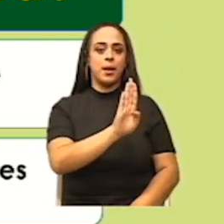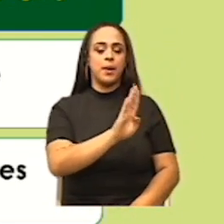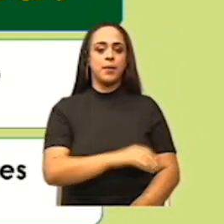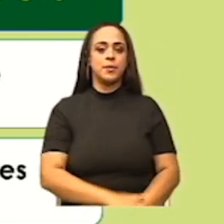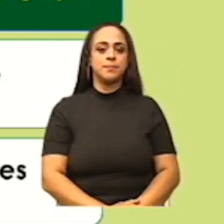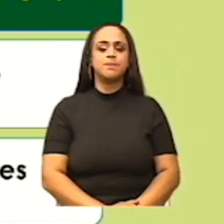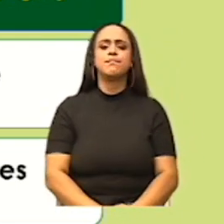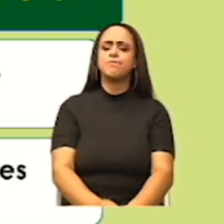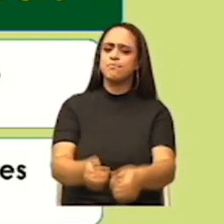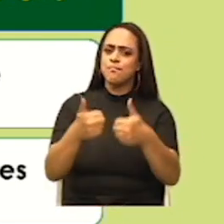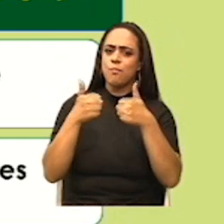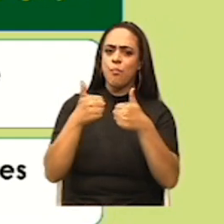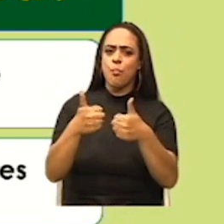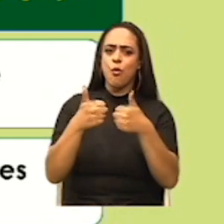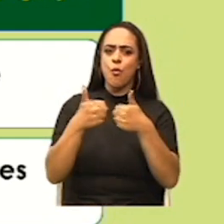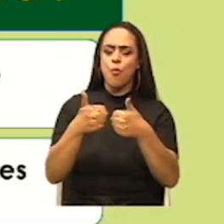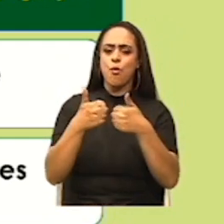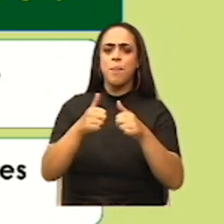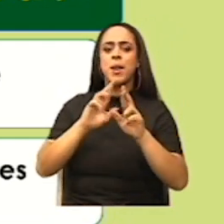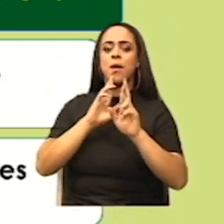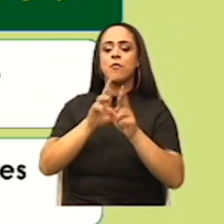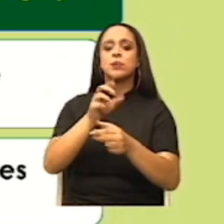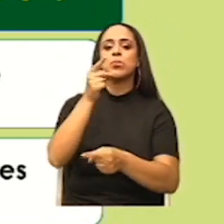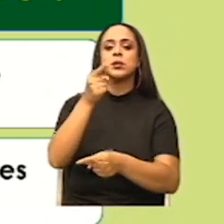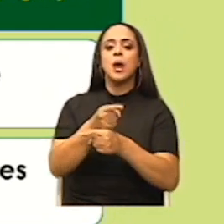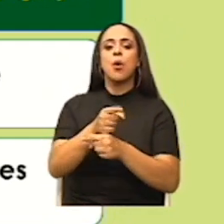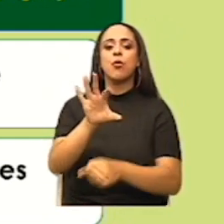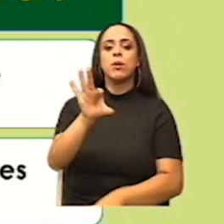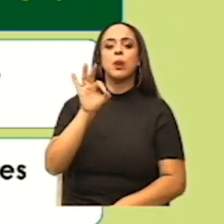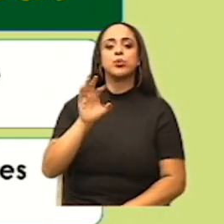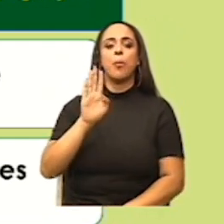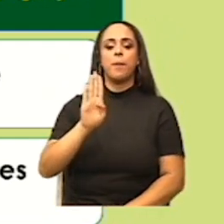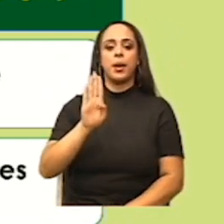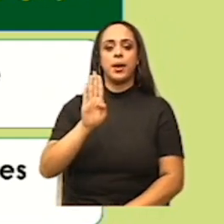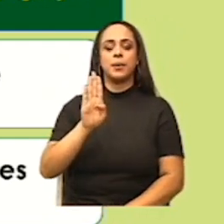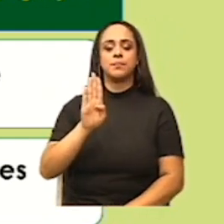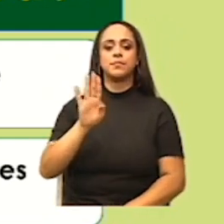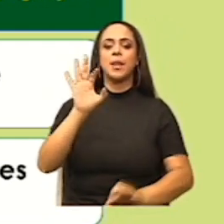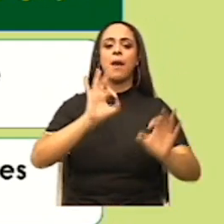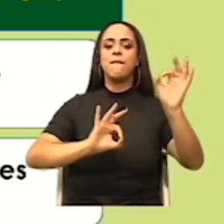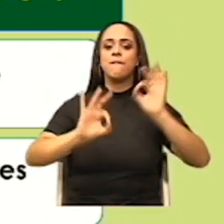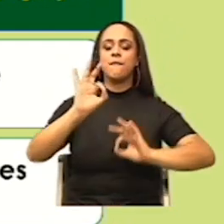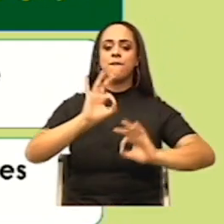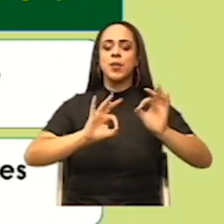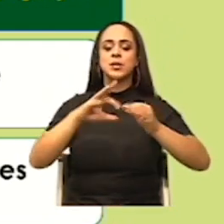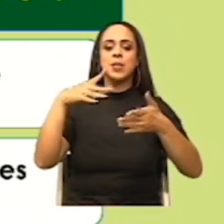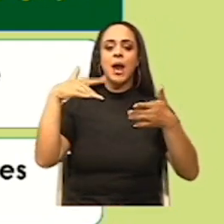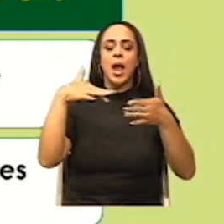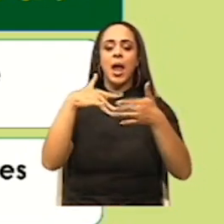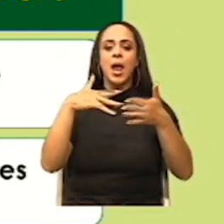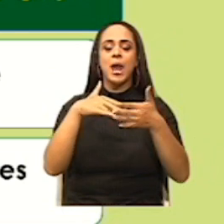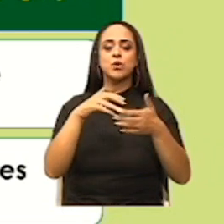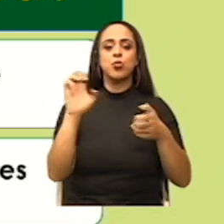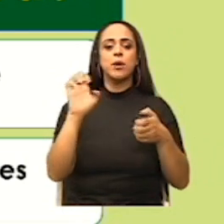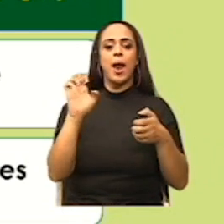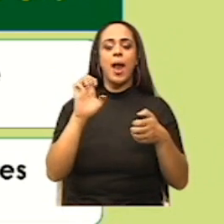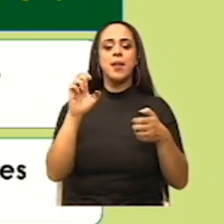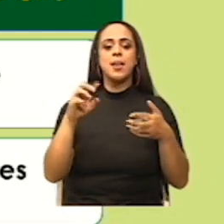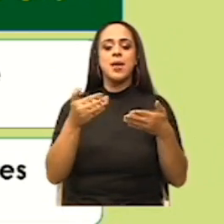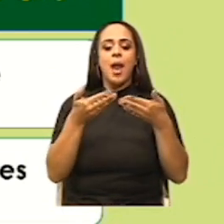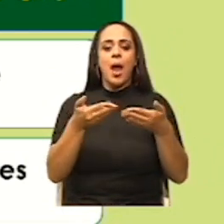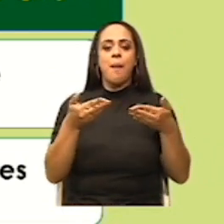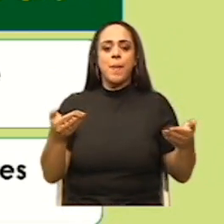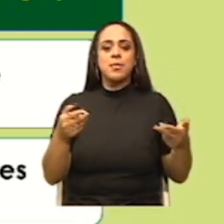Muy bien, la respuesta correcta es la opción B. La física estudia la energía, la materia y el